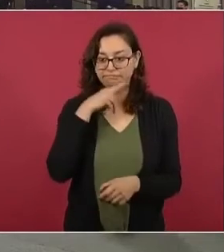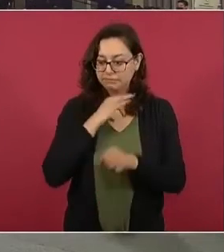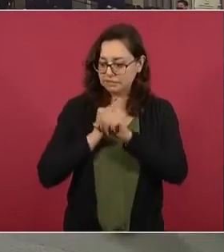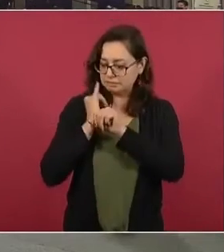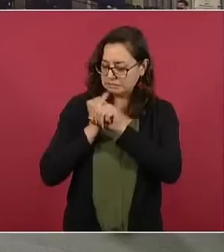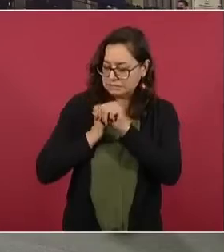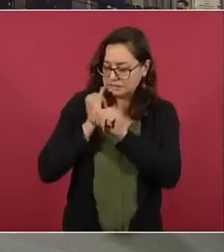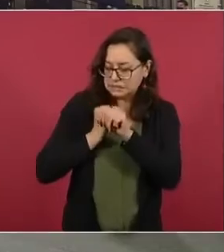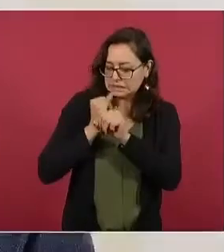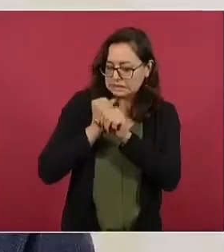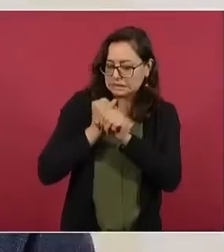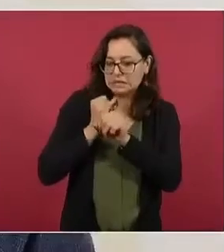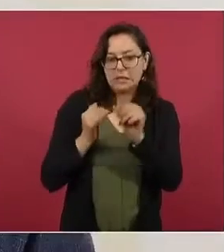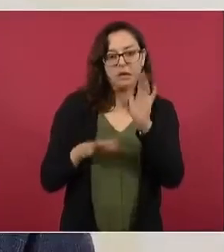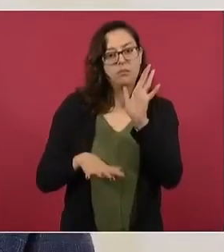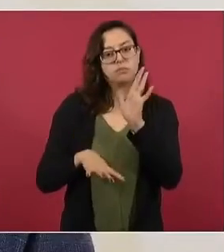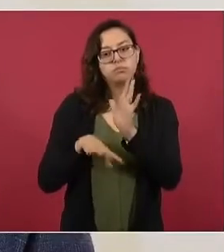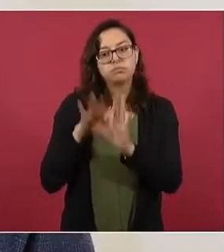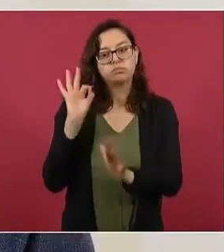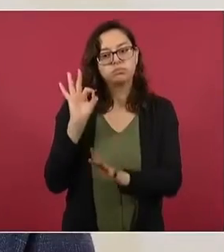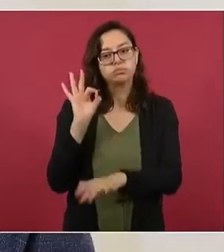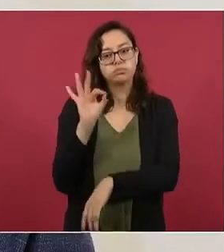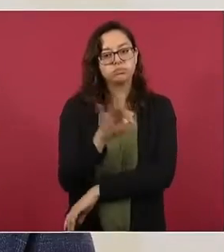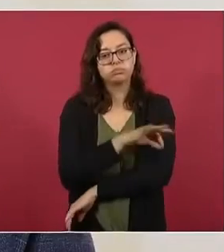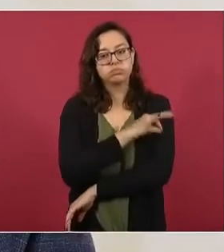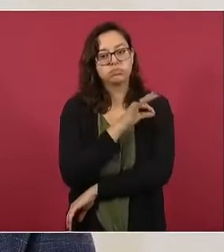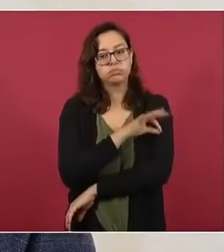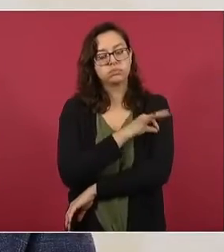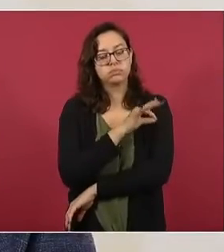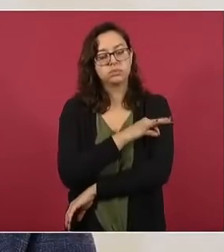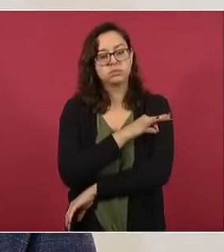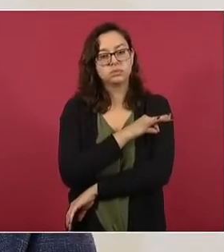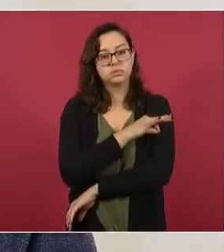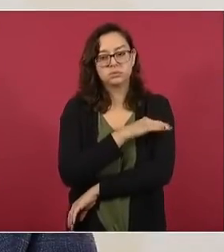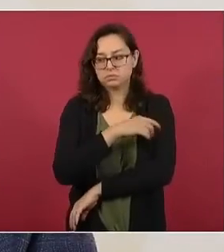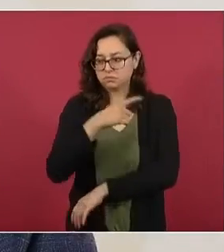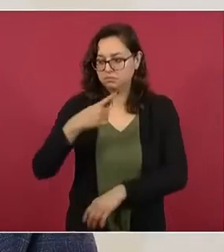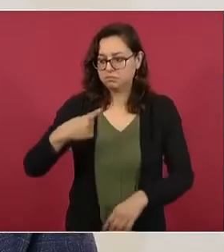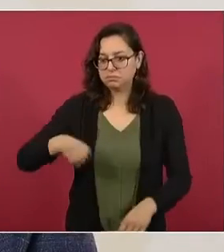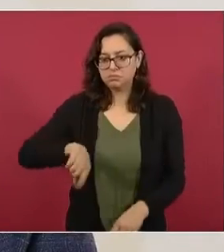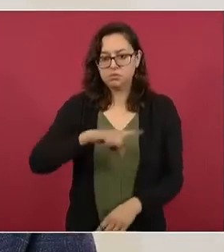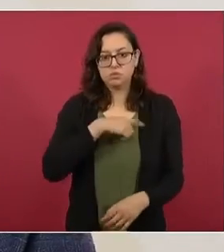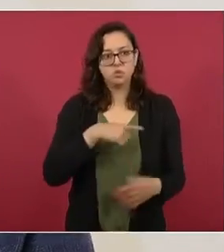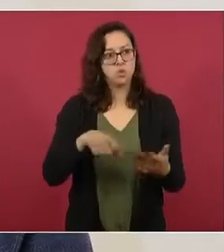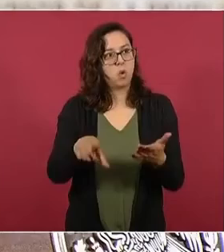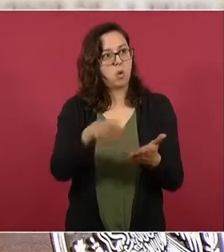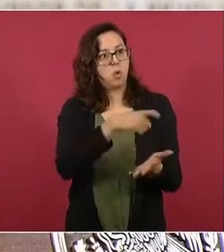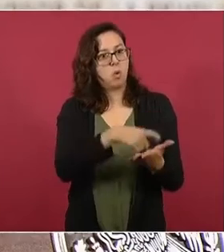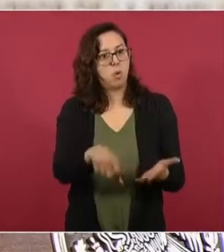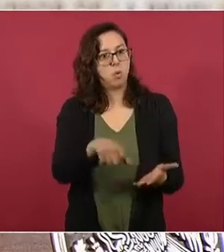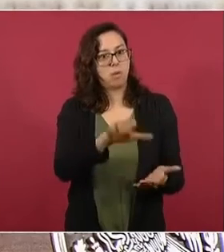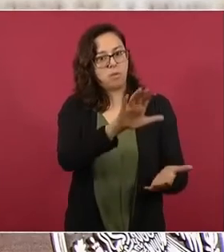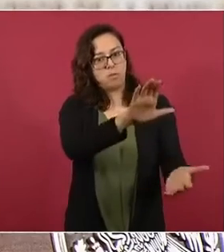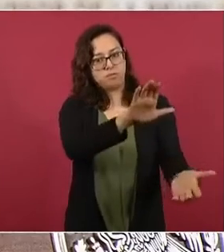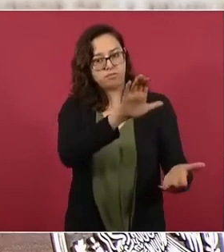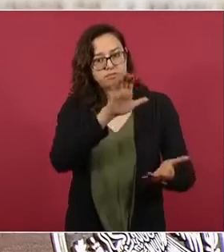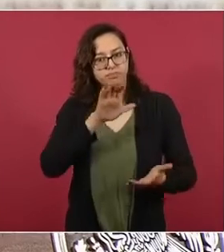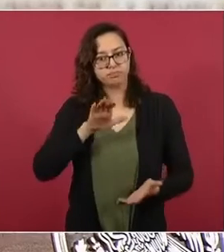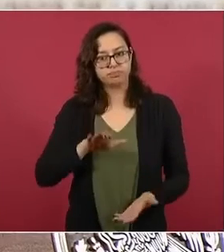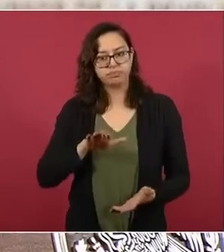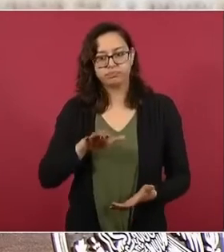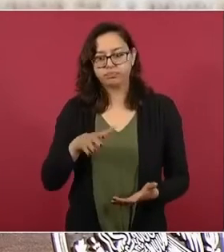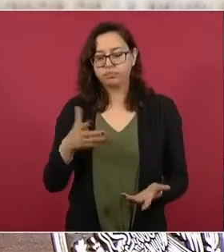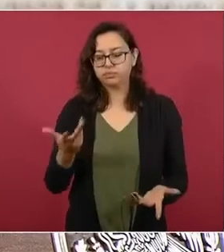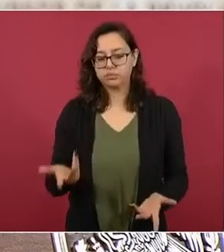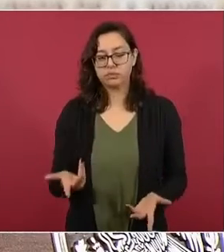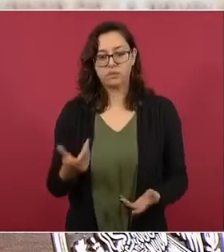se tuvo al alcance de la gente una vacuna en